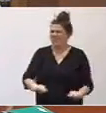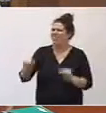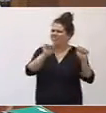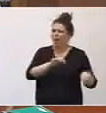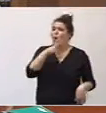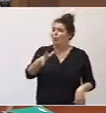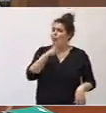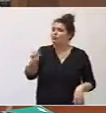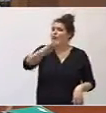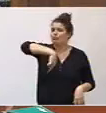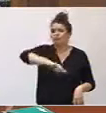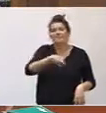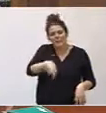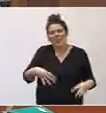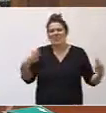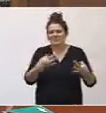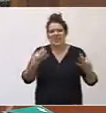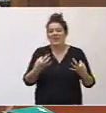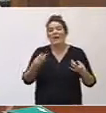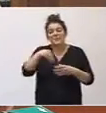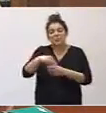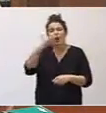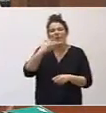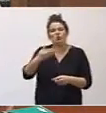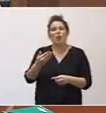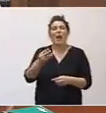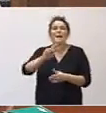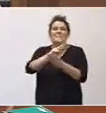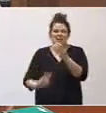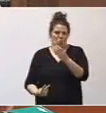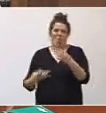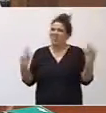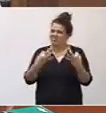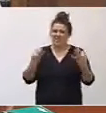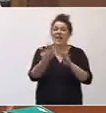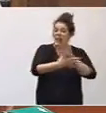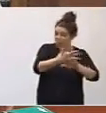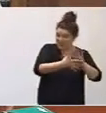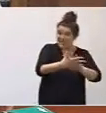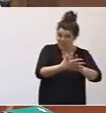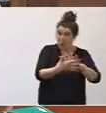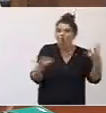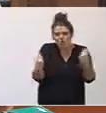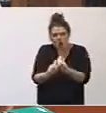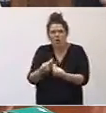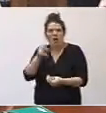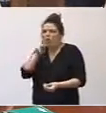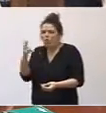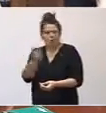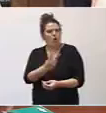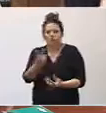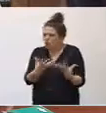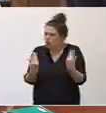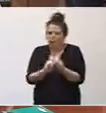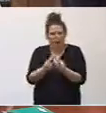defendemos también la implementación de las escuelas bilingües que incluyan la lengua de signos española para que no se vean cercenados los derechos